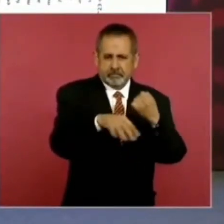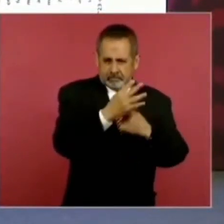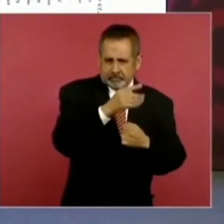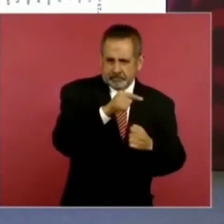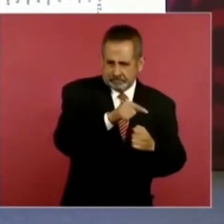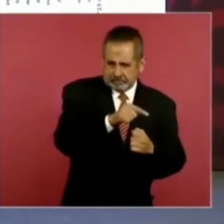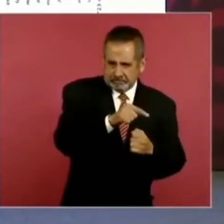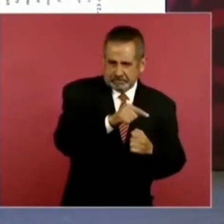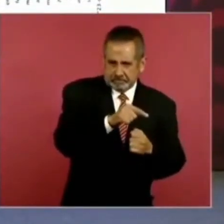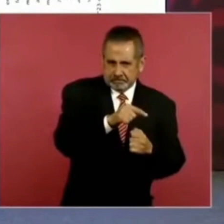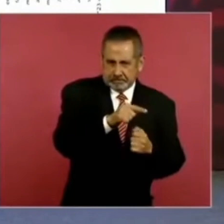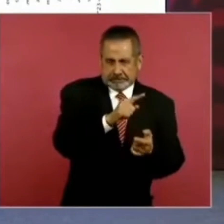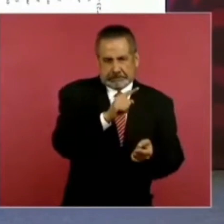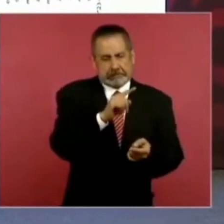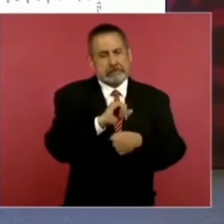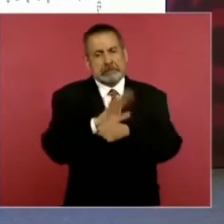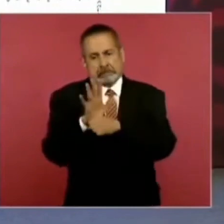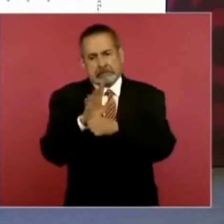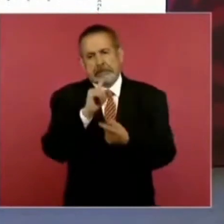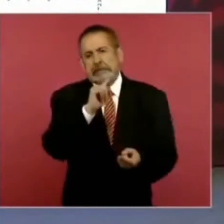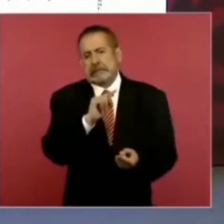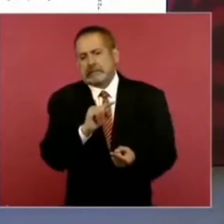Se nos cayó con la pandemia.